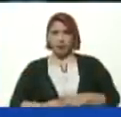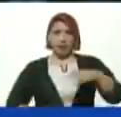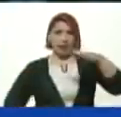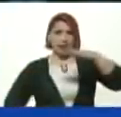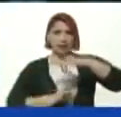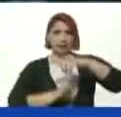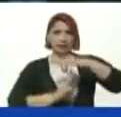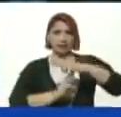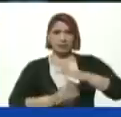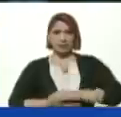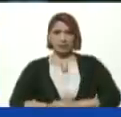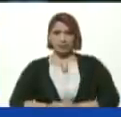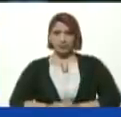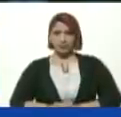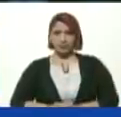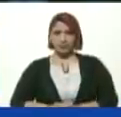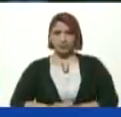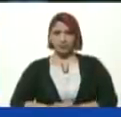Nacional